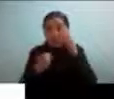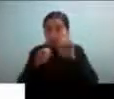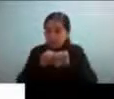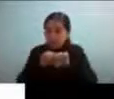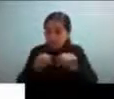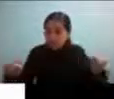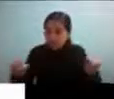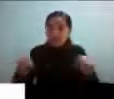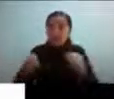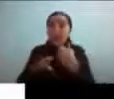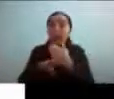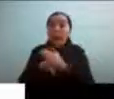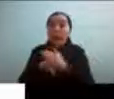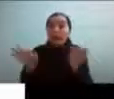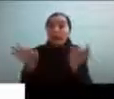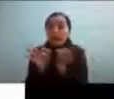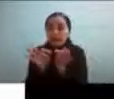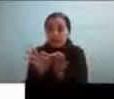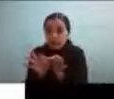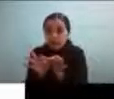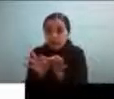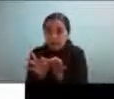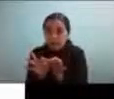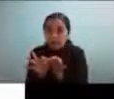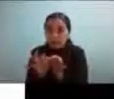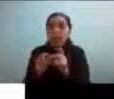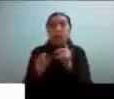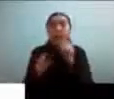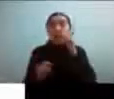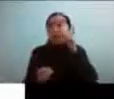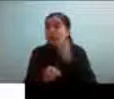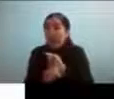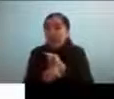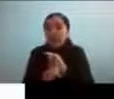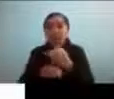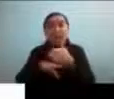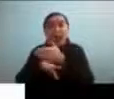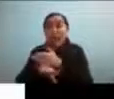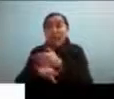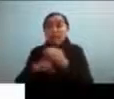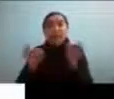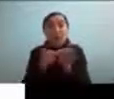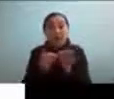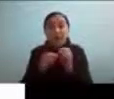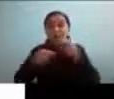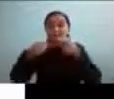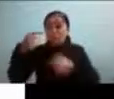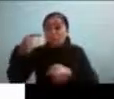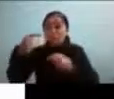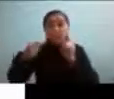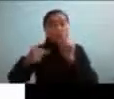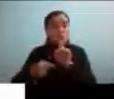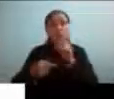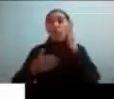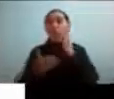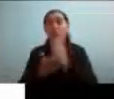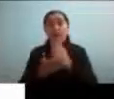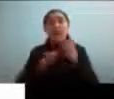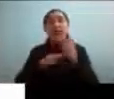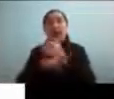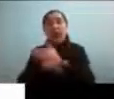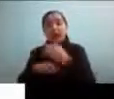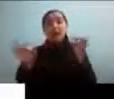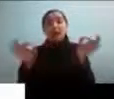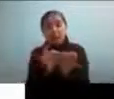que anticiparlo y a todos nos dicen tiene que anticiparlo para que no se descompense tiene que anticiparlo tiene que anticiparlo y en realidad